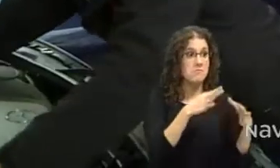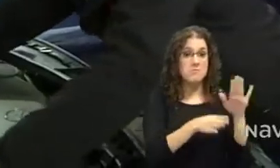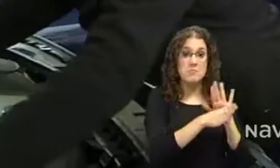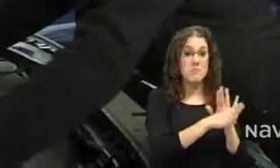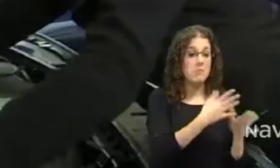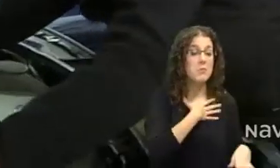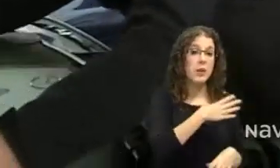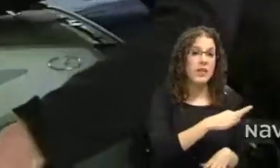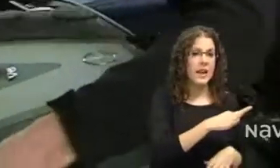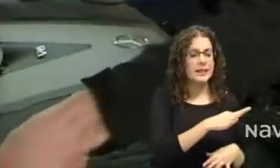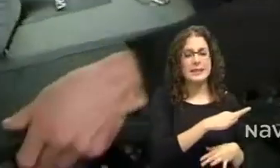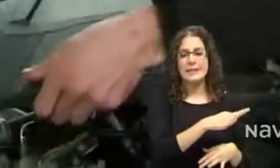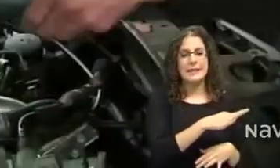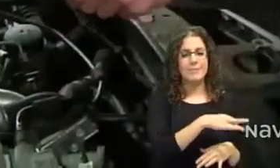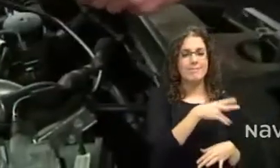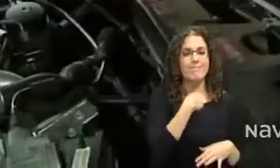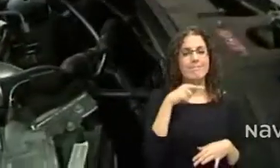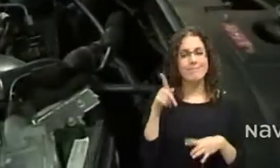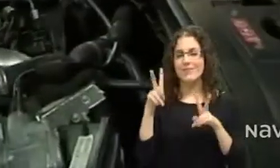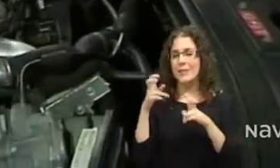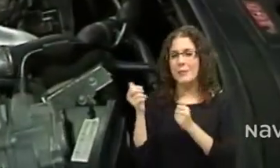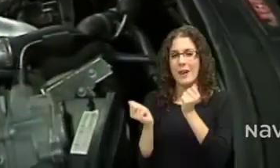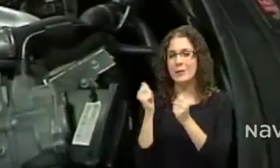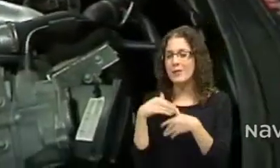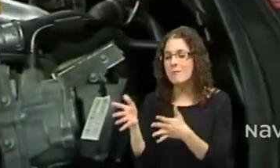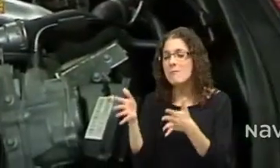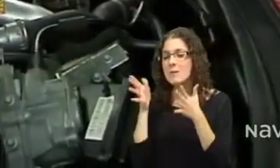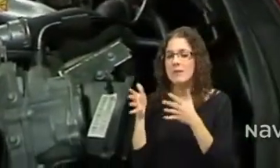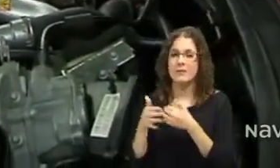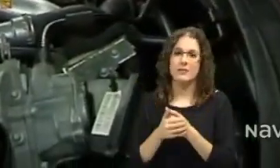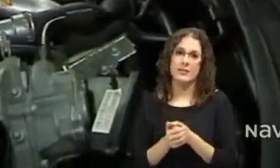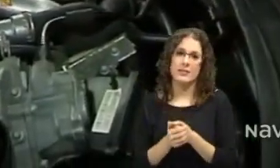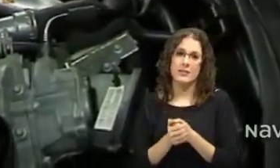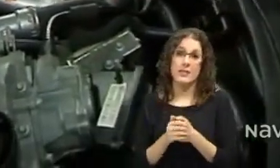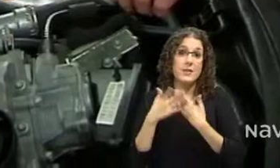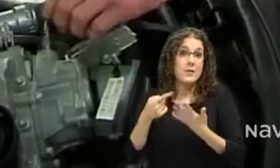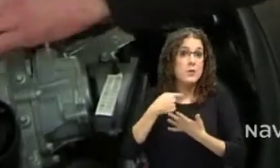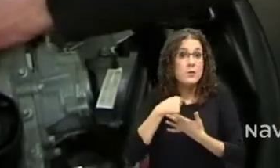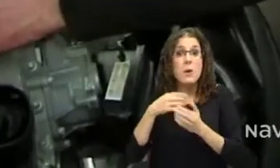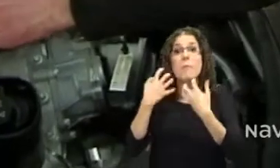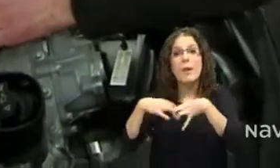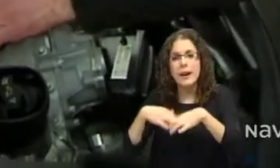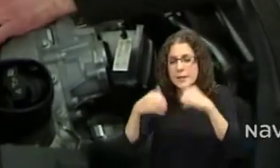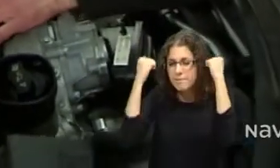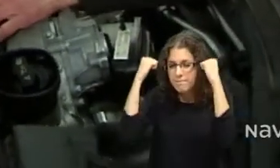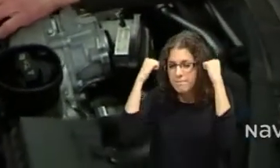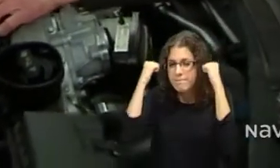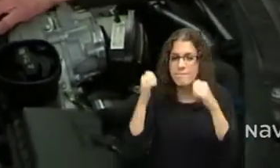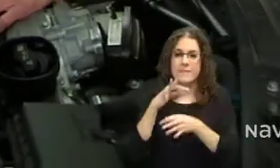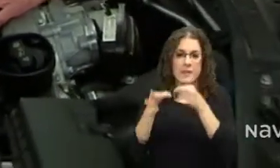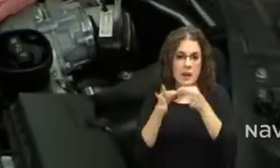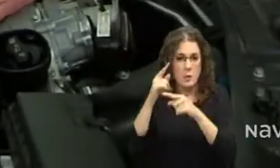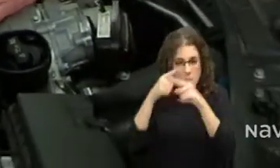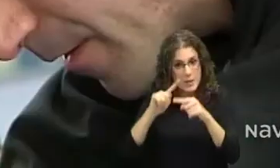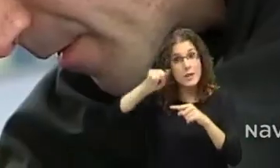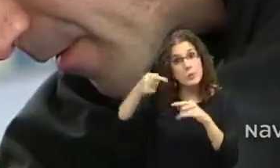hermano, pero es que a mí esto me gusta mucho. Y entonces pues estudié en mecánica, hice grado medio, hice grado superior